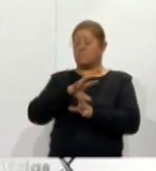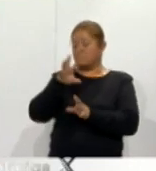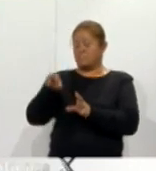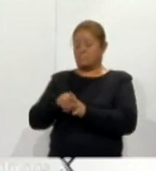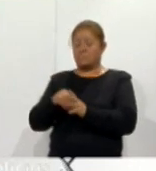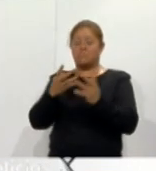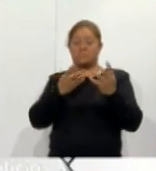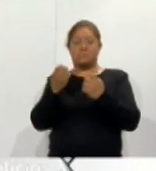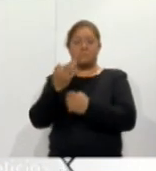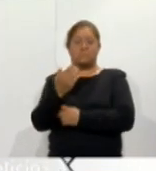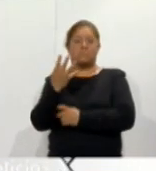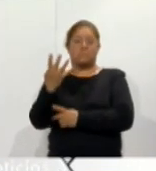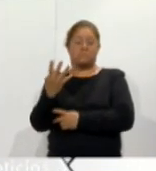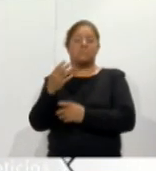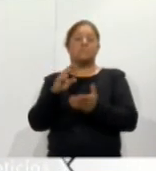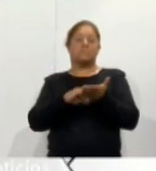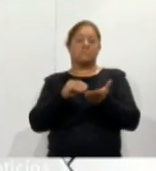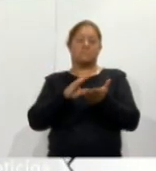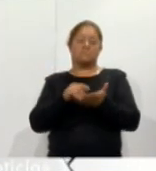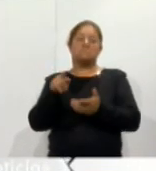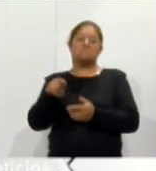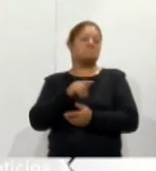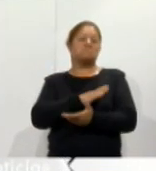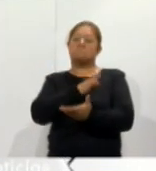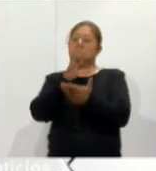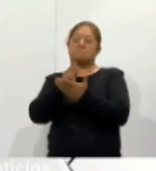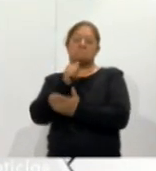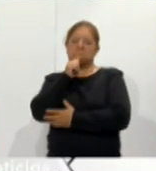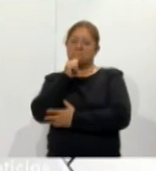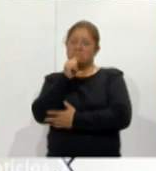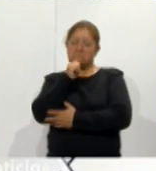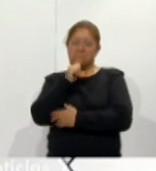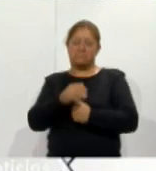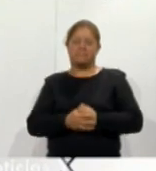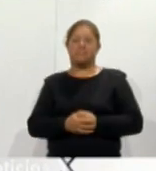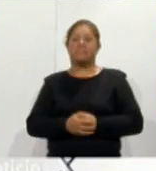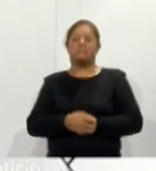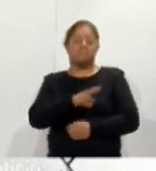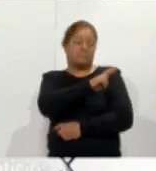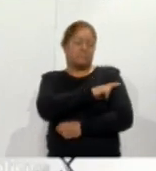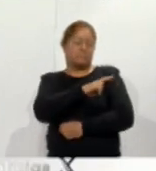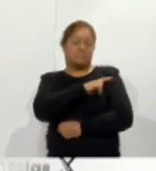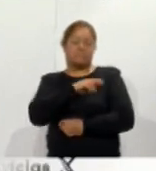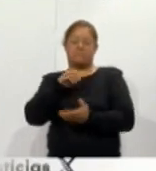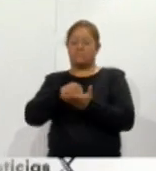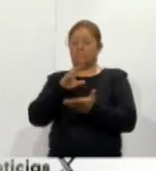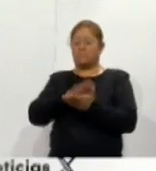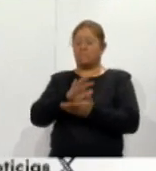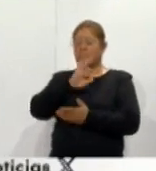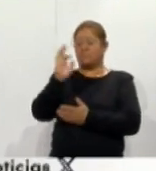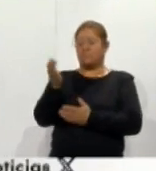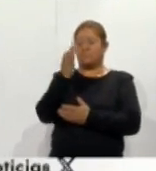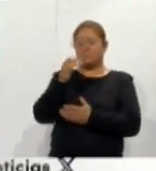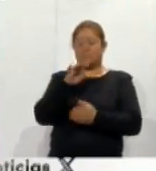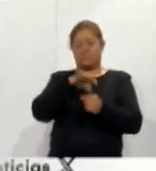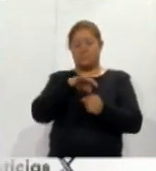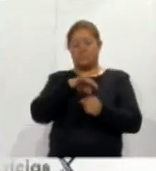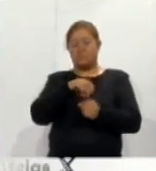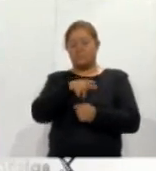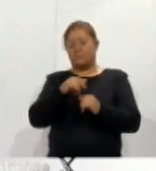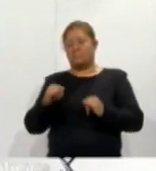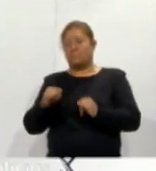954 documentos que no fueron recogidas por la ciudadanía La vocal del Registro Federal de Electores del Instituto